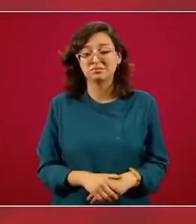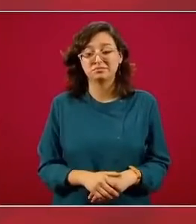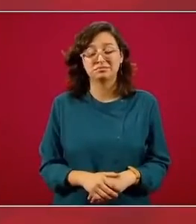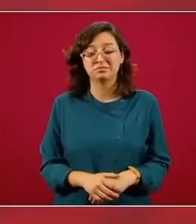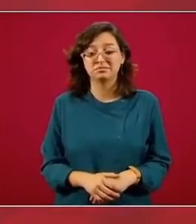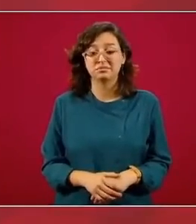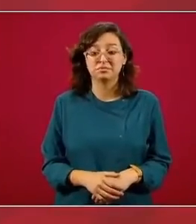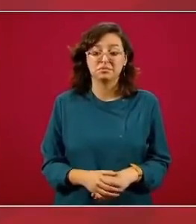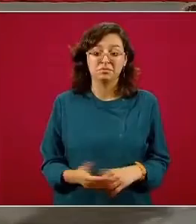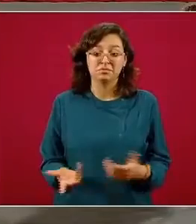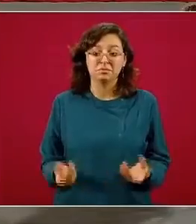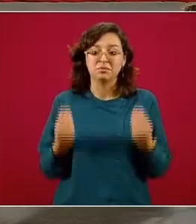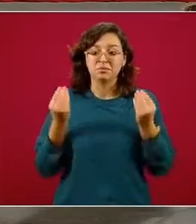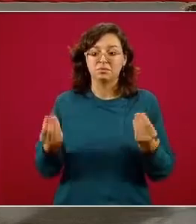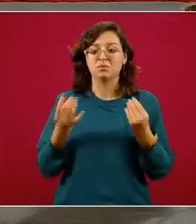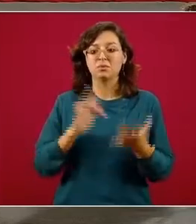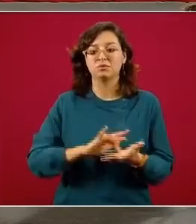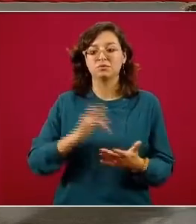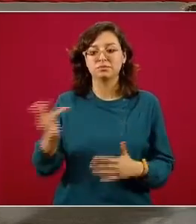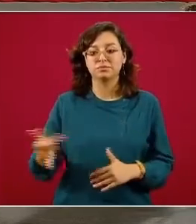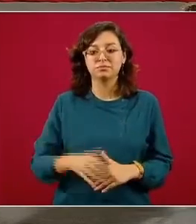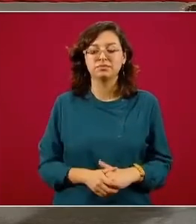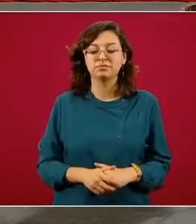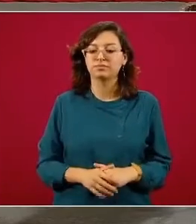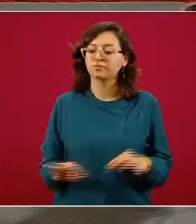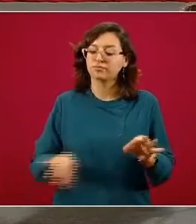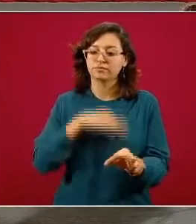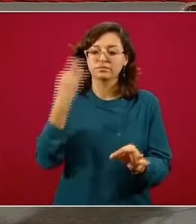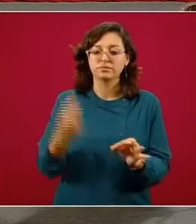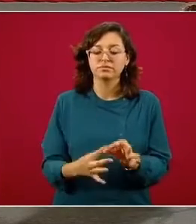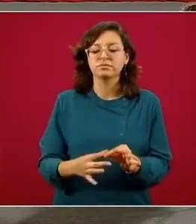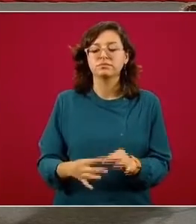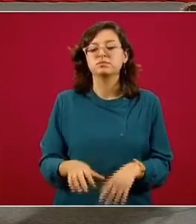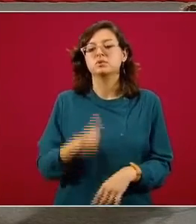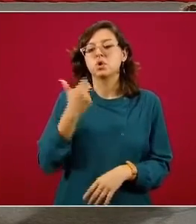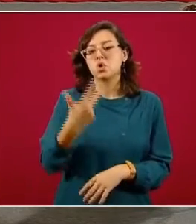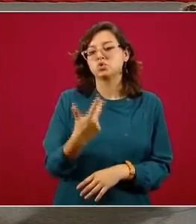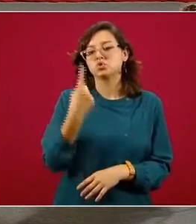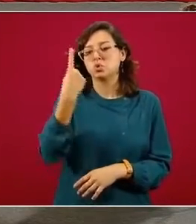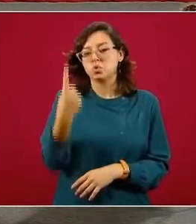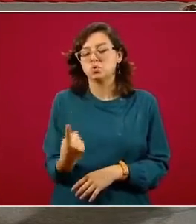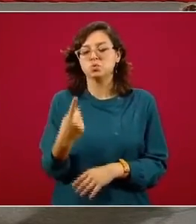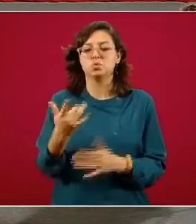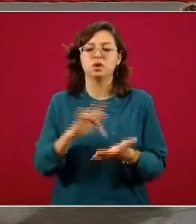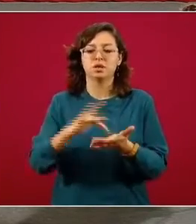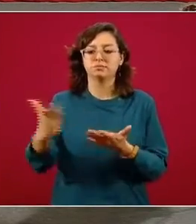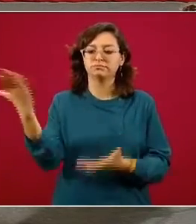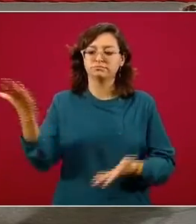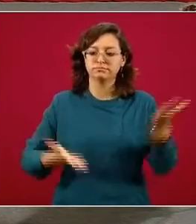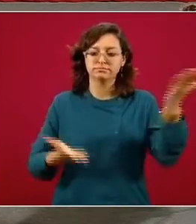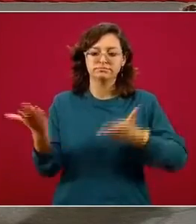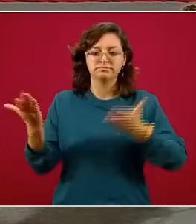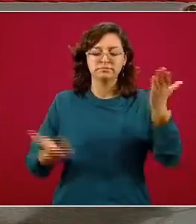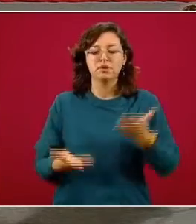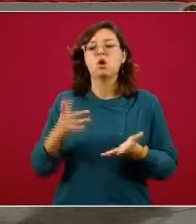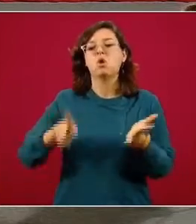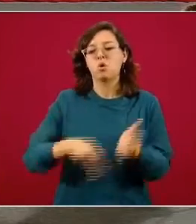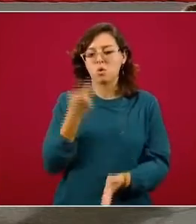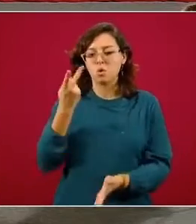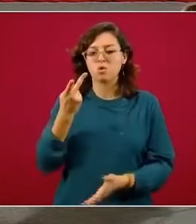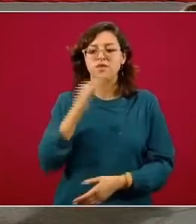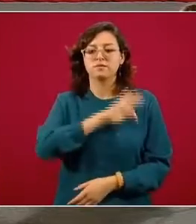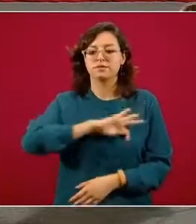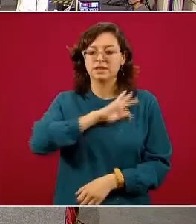muchas gracias vamos a dejarlo aquí son las 20 01 les agradezco su presencia y sus preguntas felicidades nuevamente